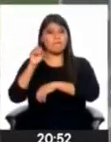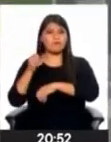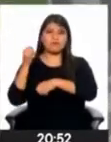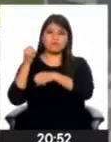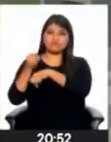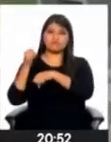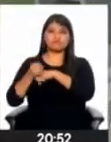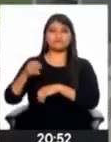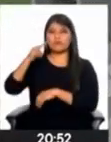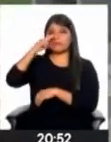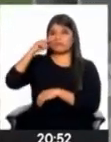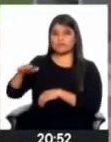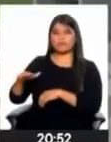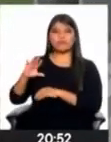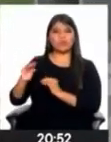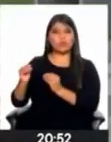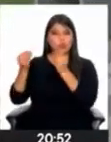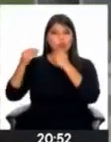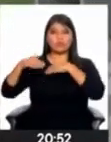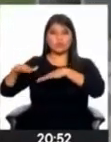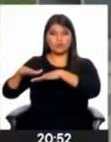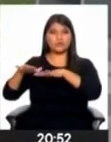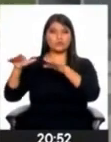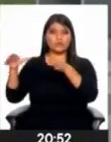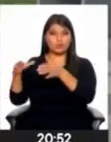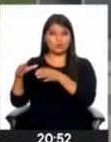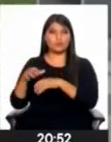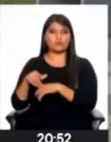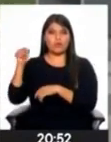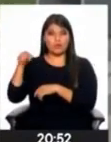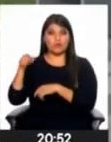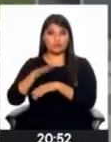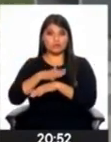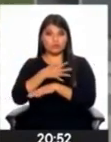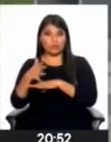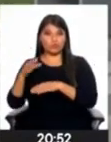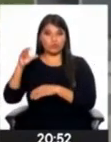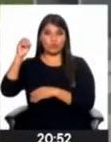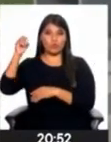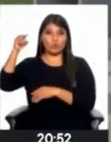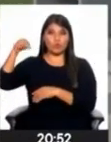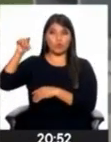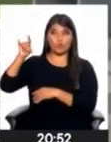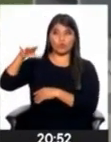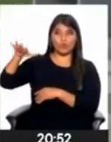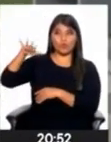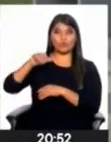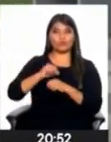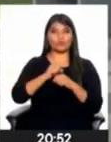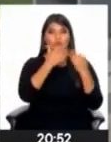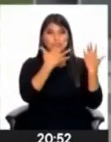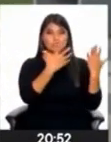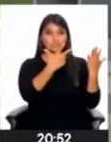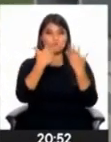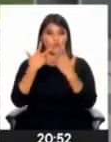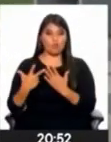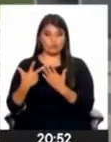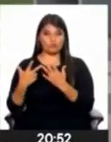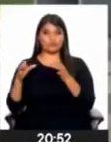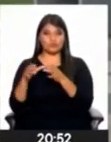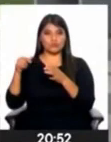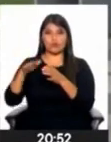adolescentes. Y según el Centro de Investigación de Fondo de Población de Naciones Unidas, 8 de cada 10 niñas